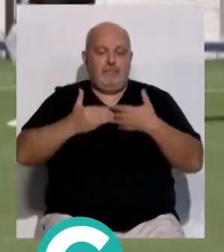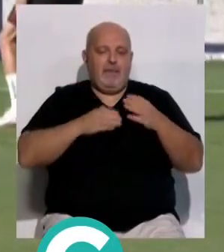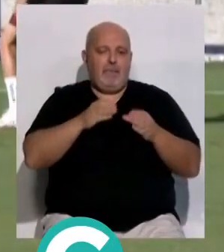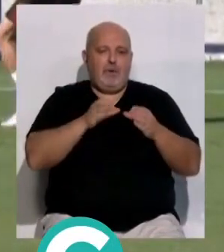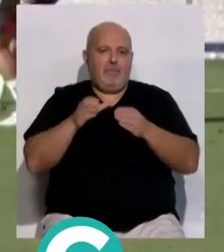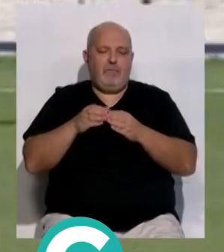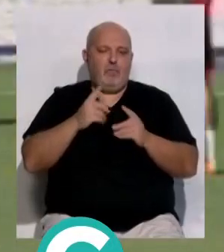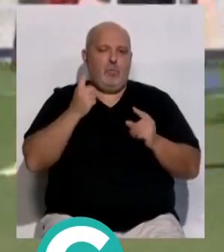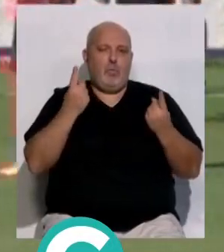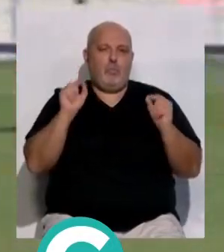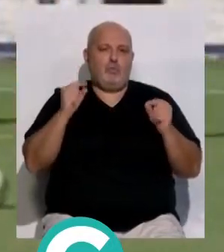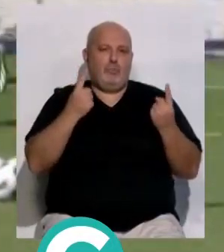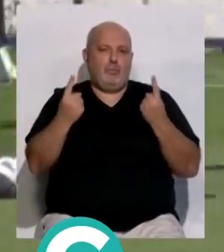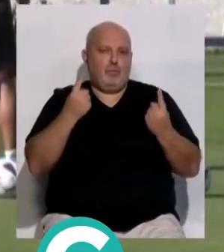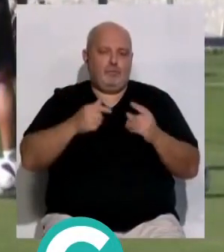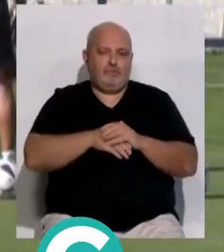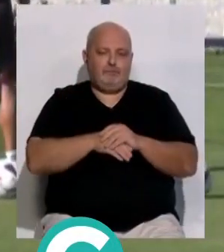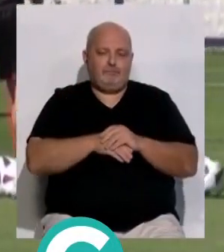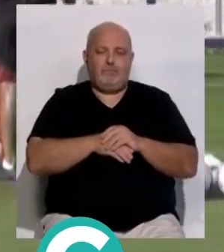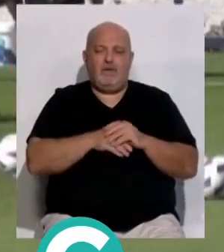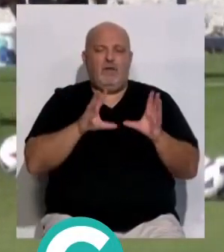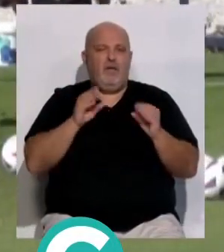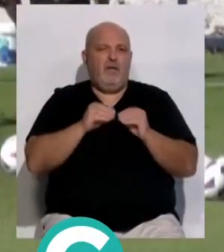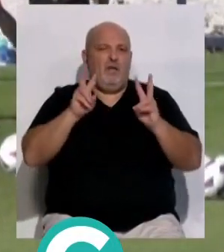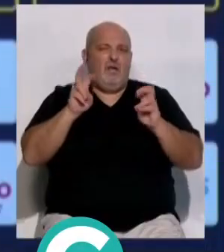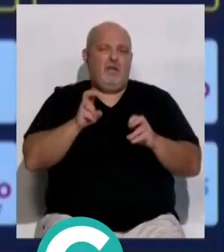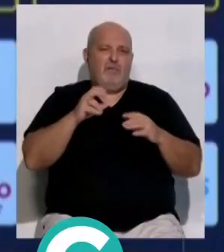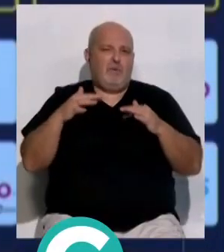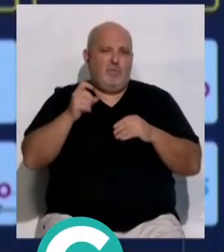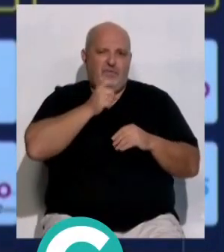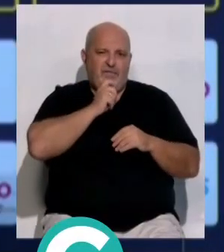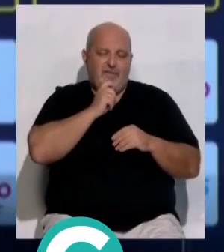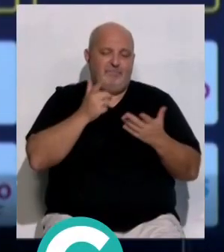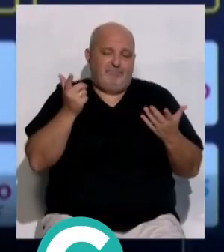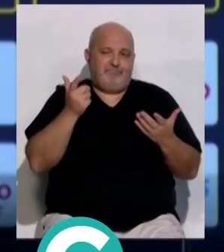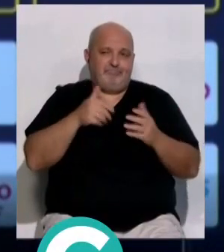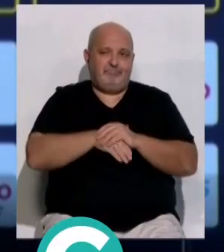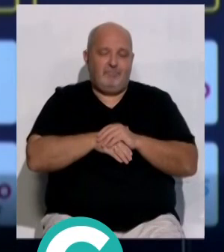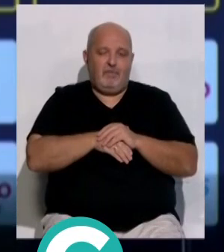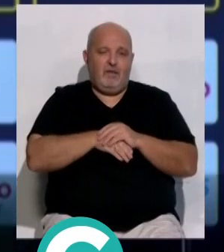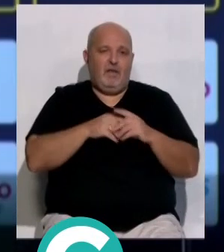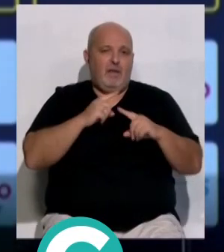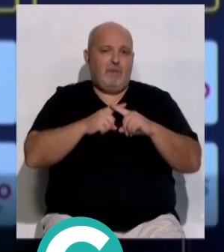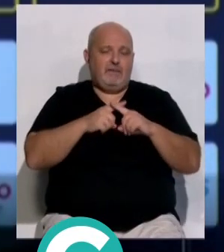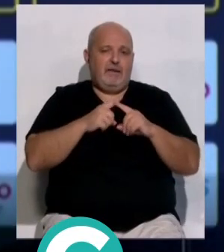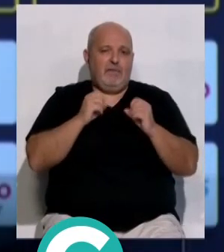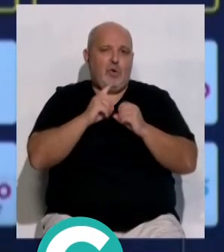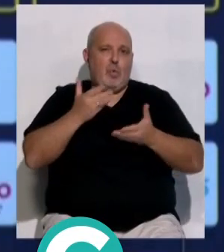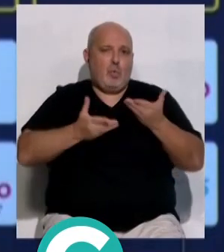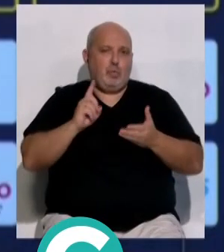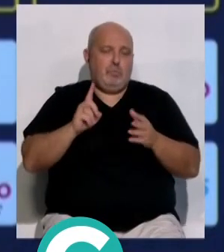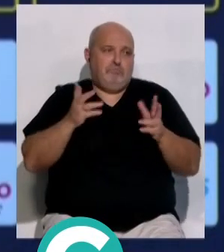equipos sumarían un punto Es un partido muy trabado un partido muy difícil donde realmente el empate no es injusto